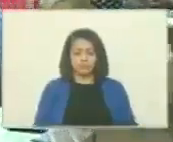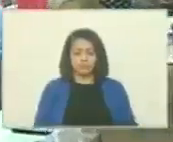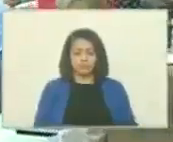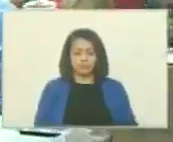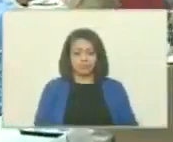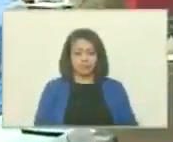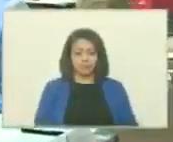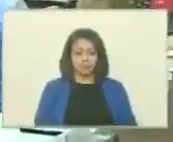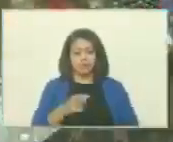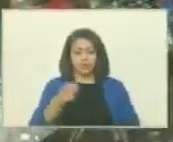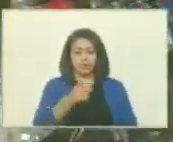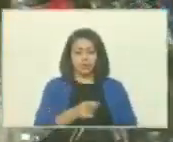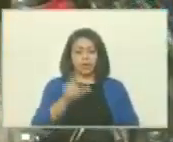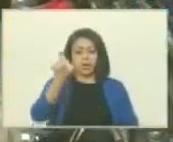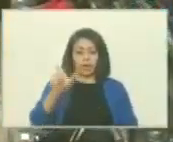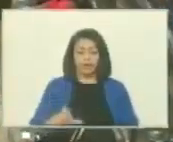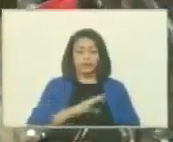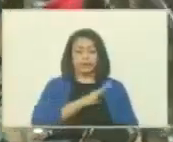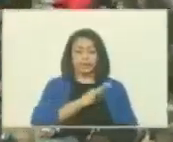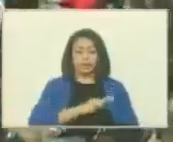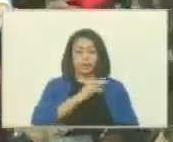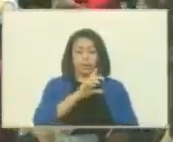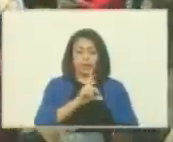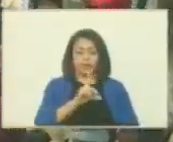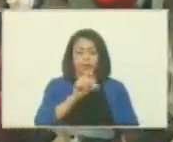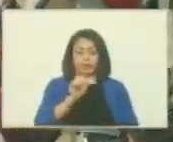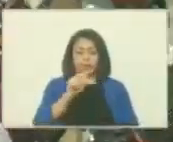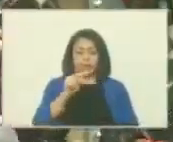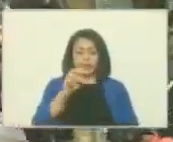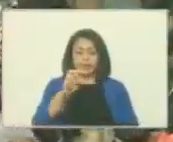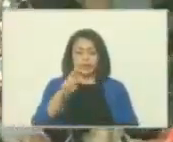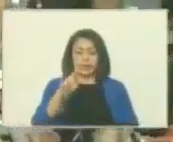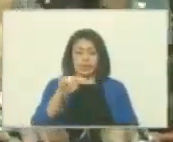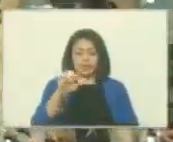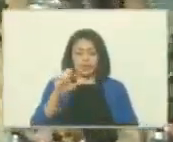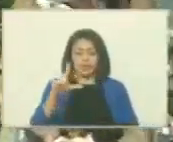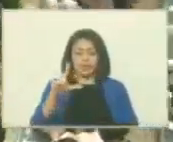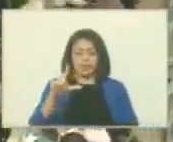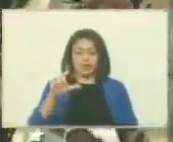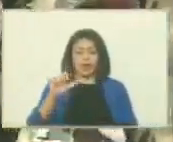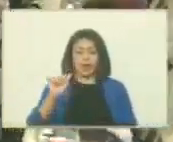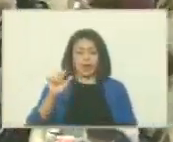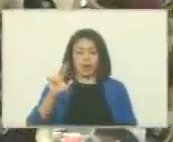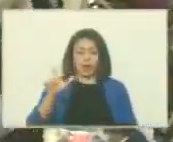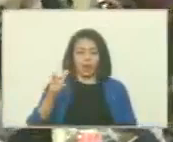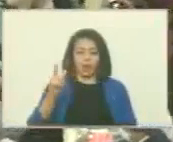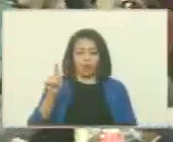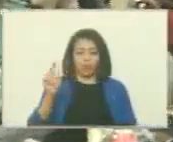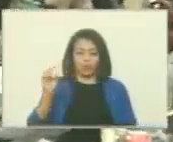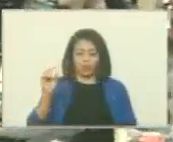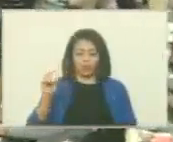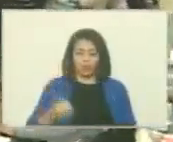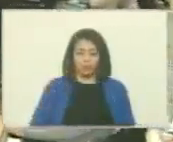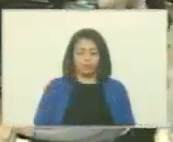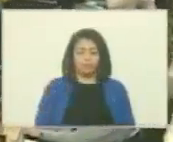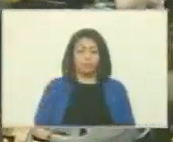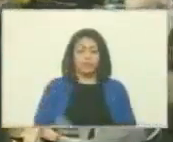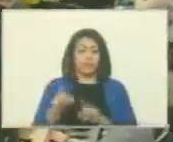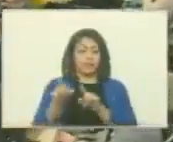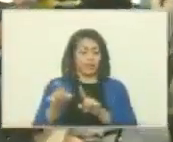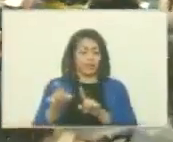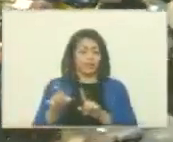Asigna un ciudadano Daniel Augusto Ramírez Herrera, quien